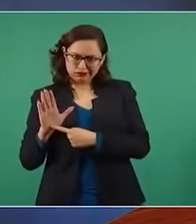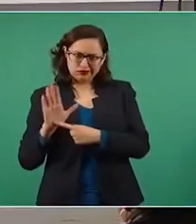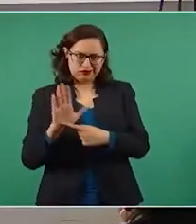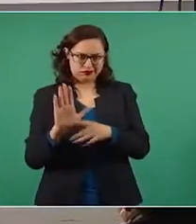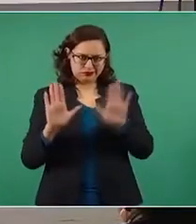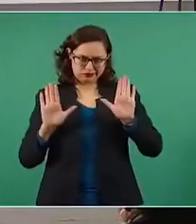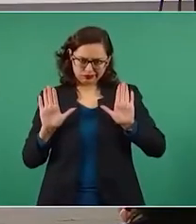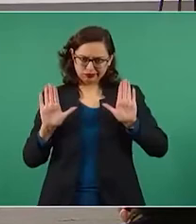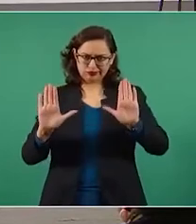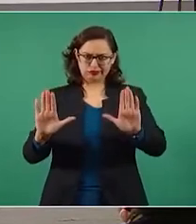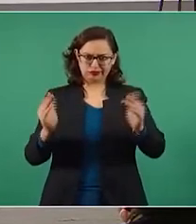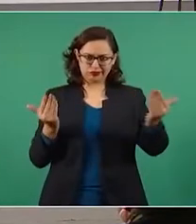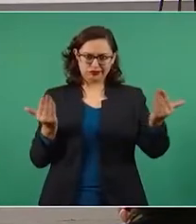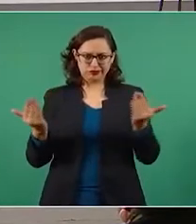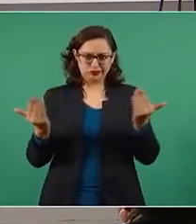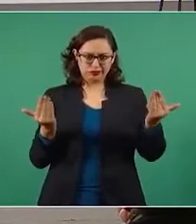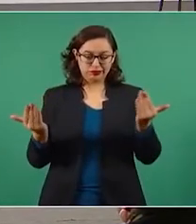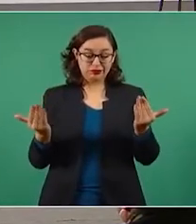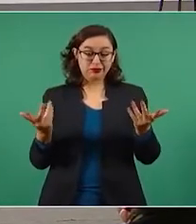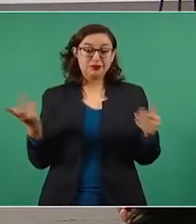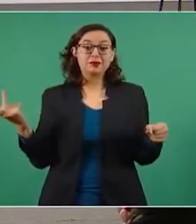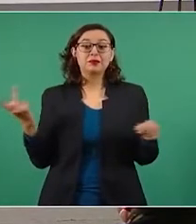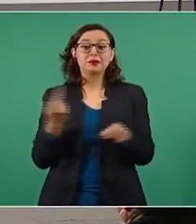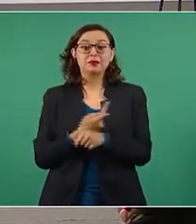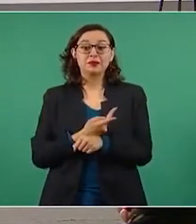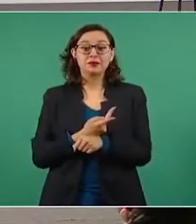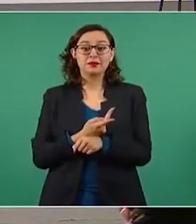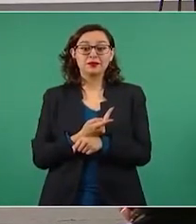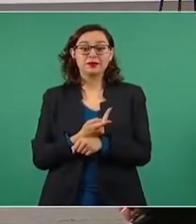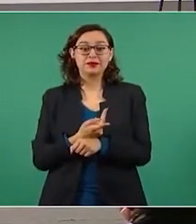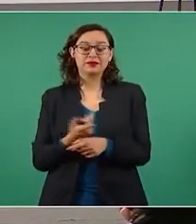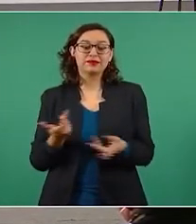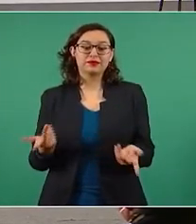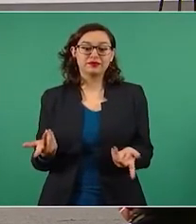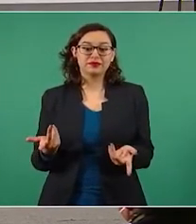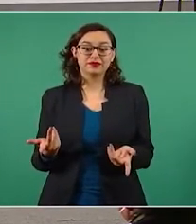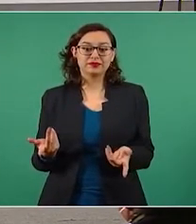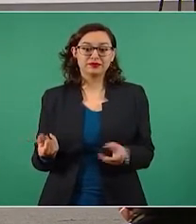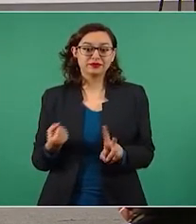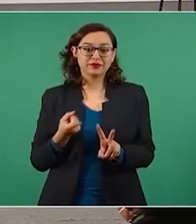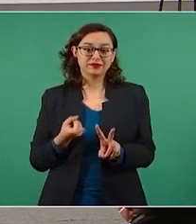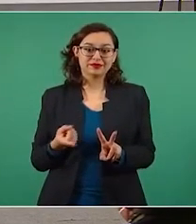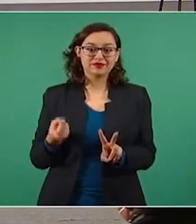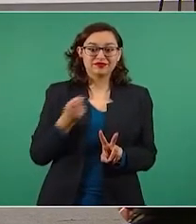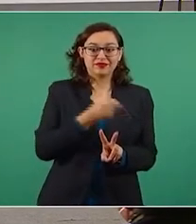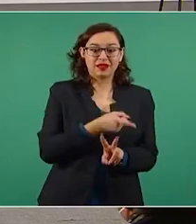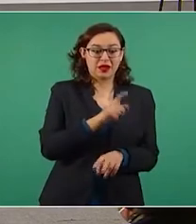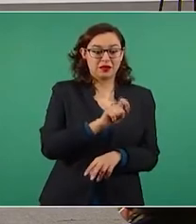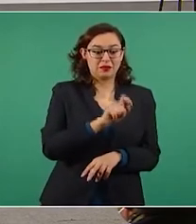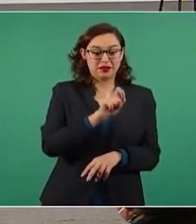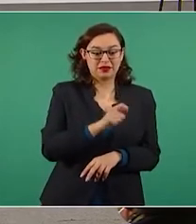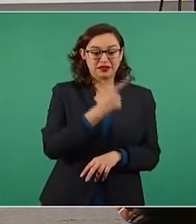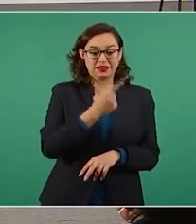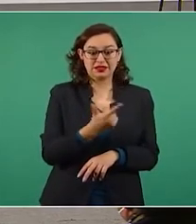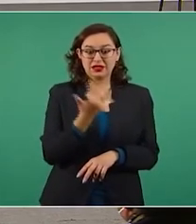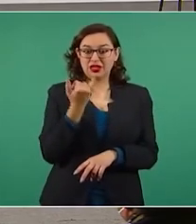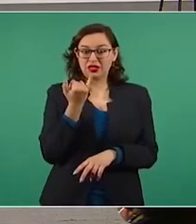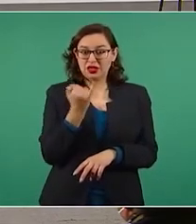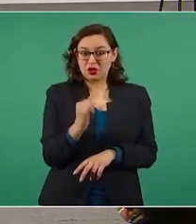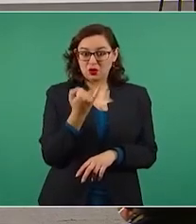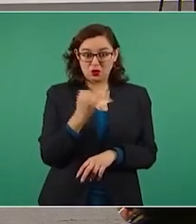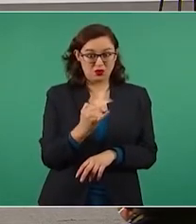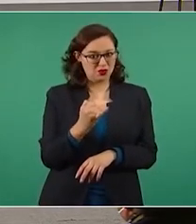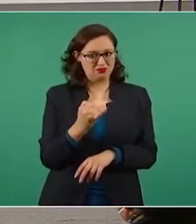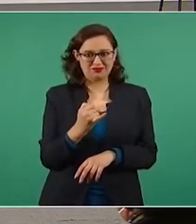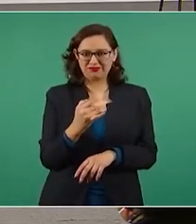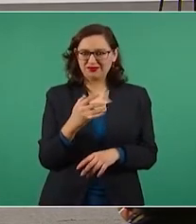Salvador García Soto, respectivamente, fueron del 27 de junio, en una clara embestida hacia el presidente de la